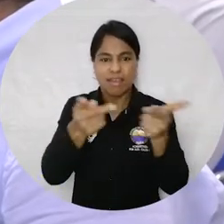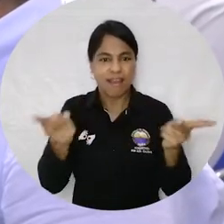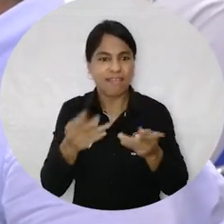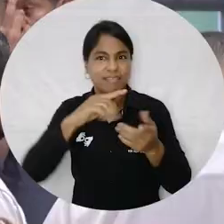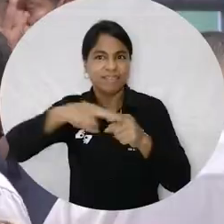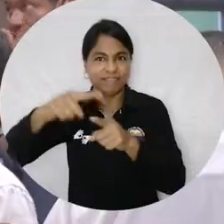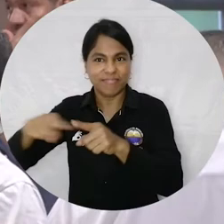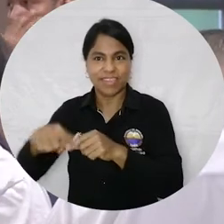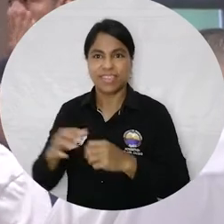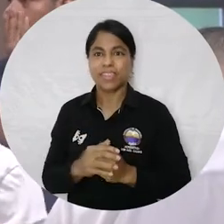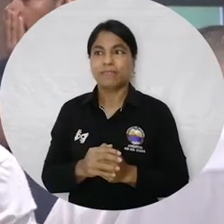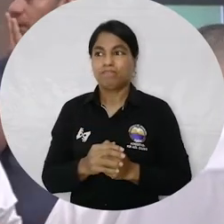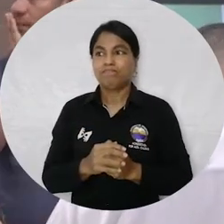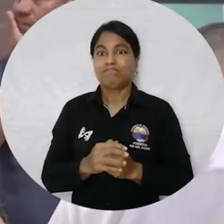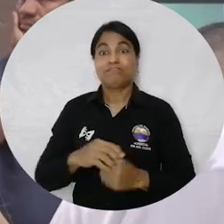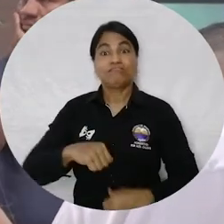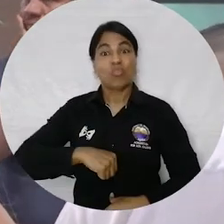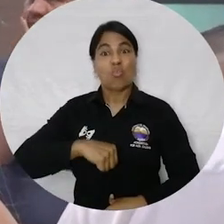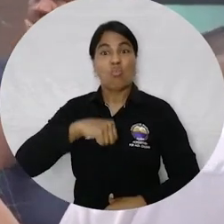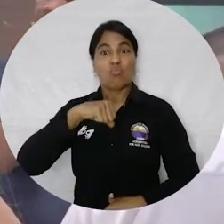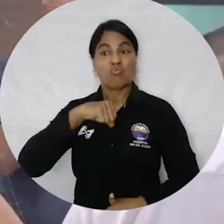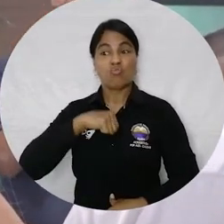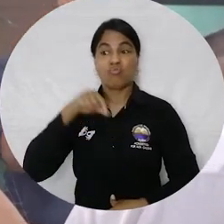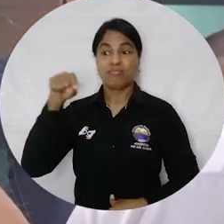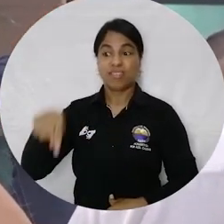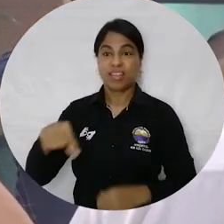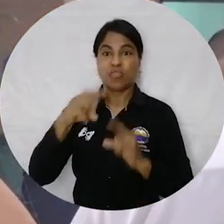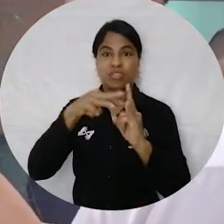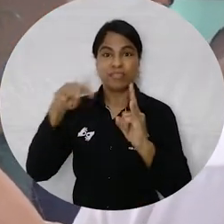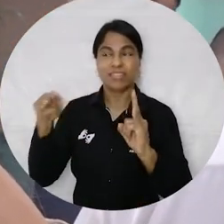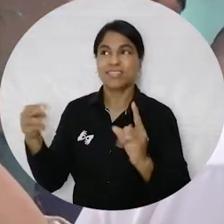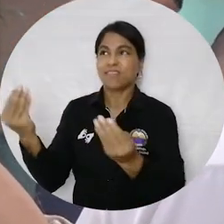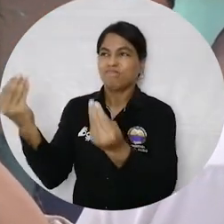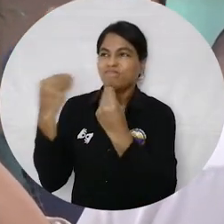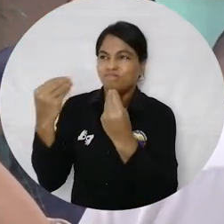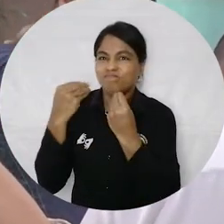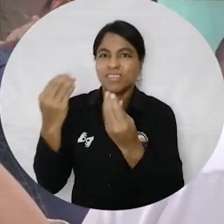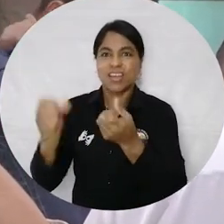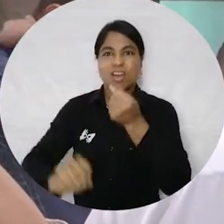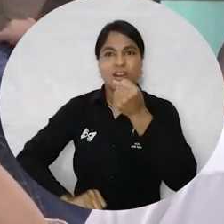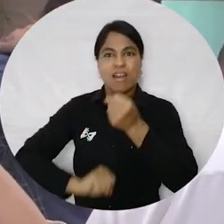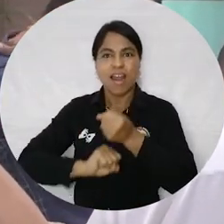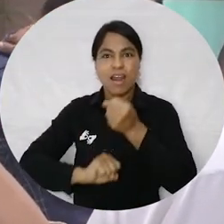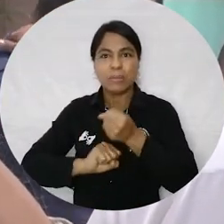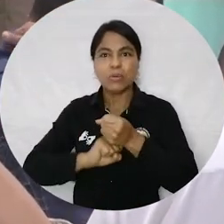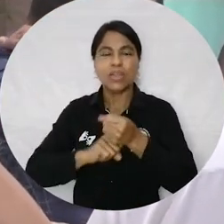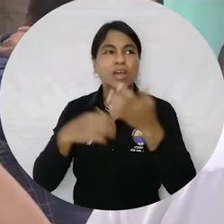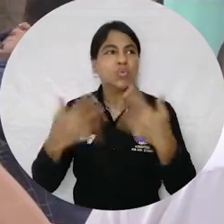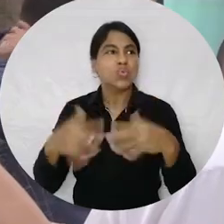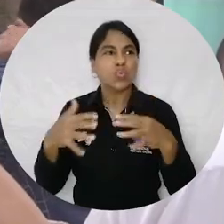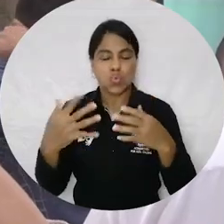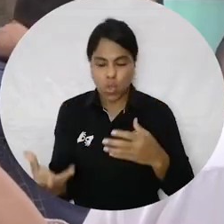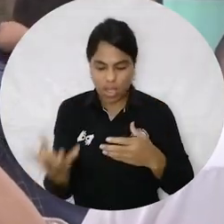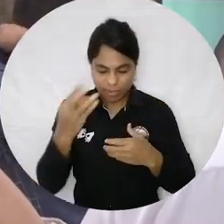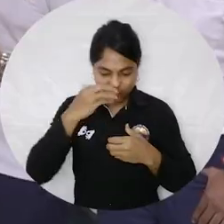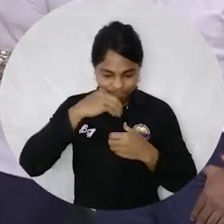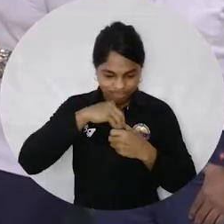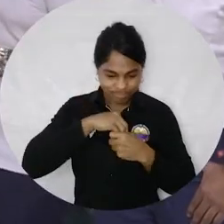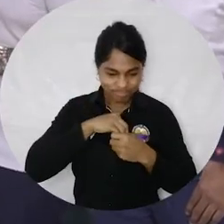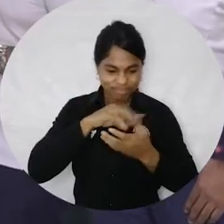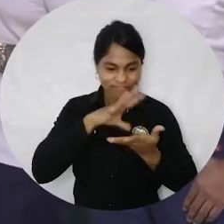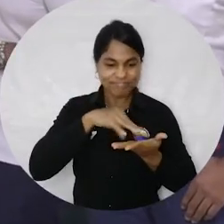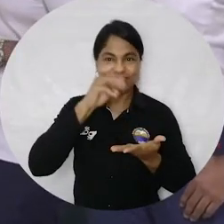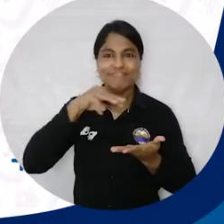misionales. Es orgullosa de esta hermosa alma mater que me ha criado, que me ha apoyado y que ha llevado también un pedacito del Magdalena